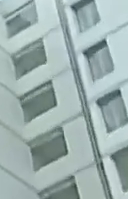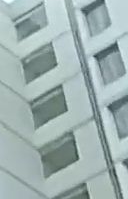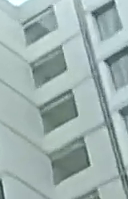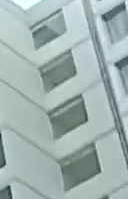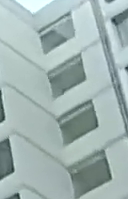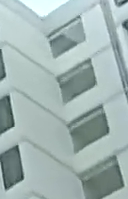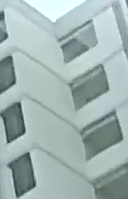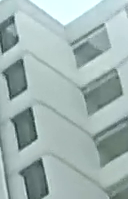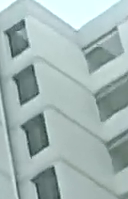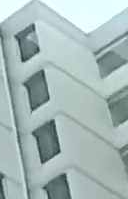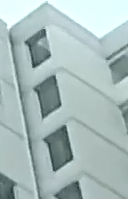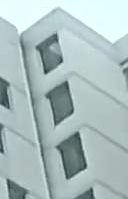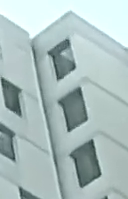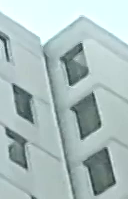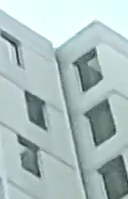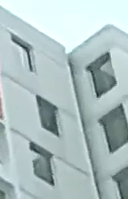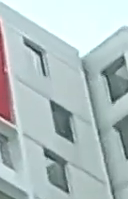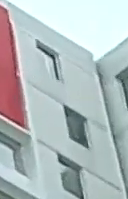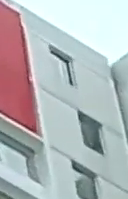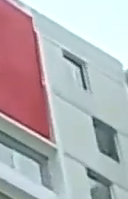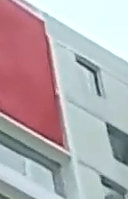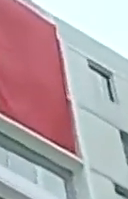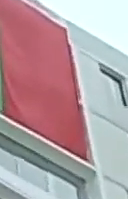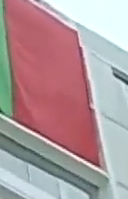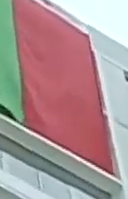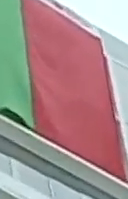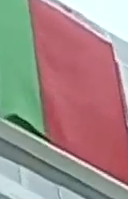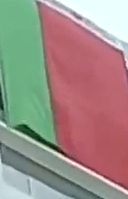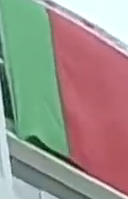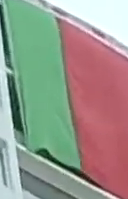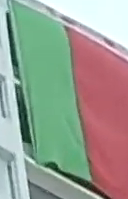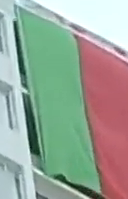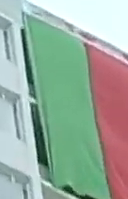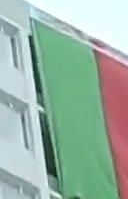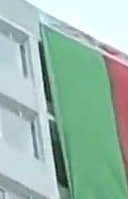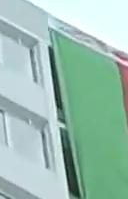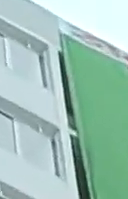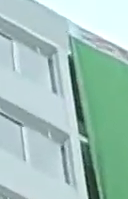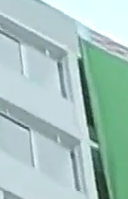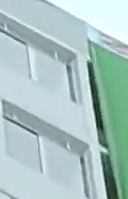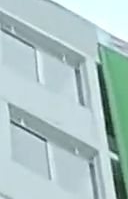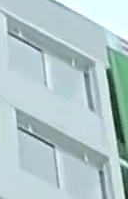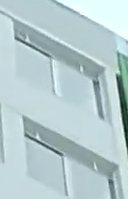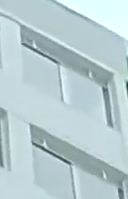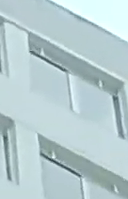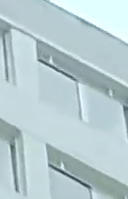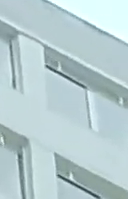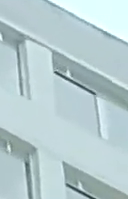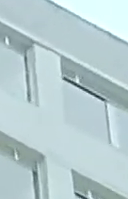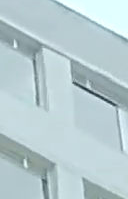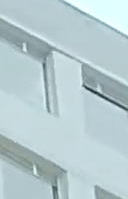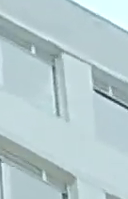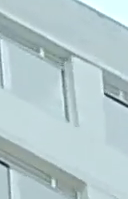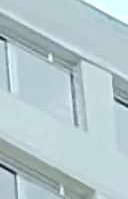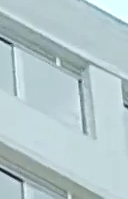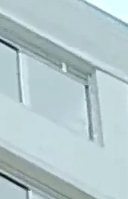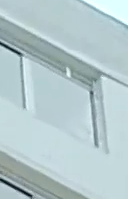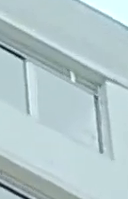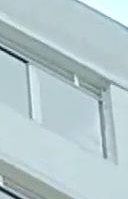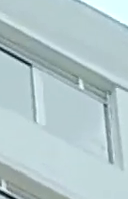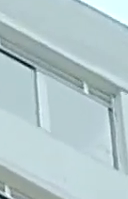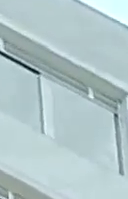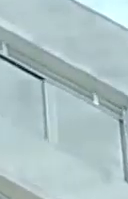de viviendas. No ha detenido esta política revolucionaria que dignifica al pueblo venezolano. También hay que destacar que estos